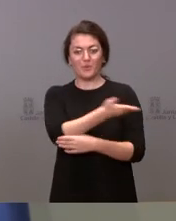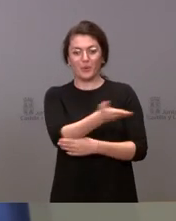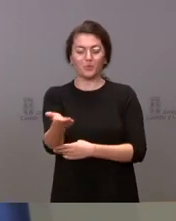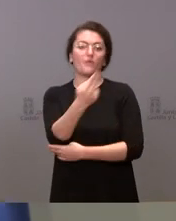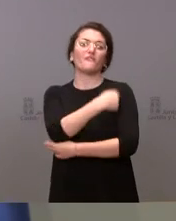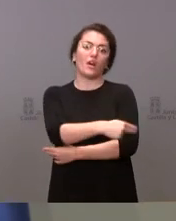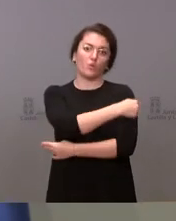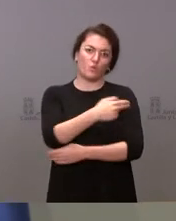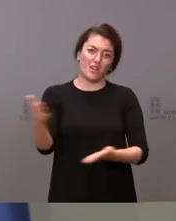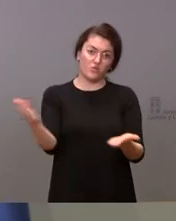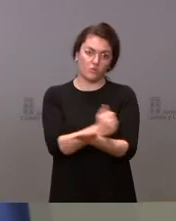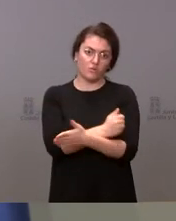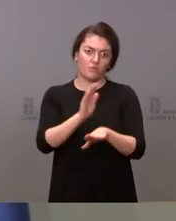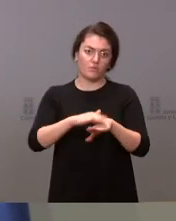evitar